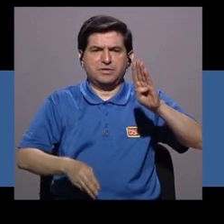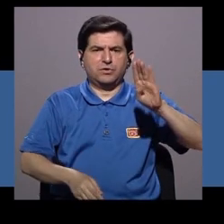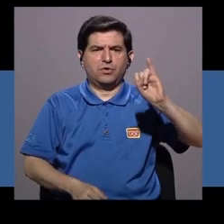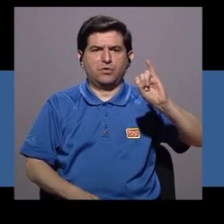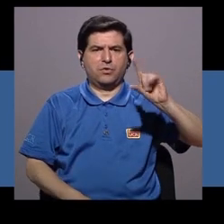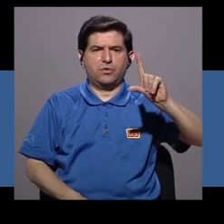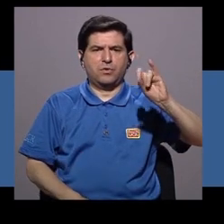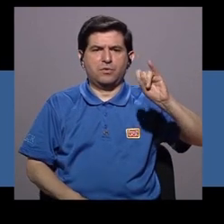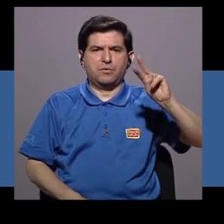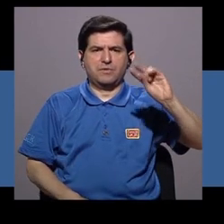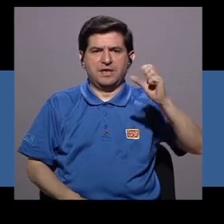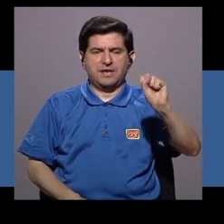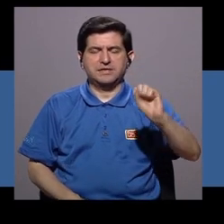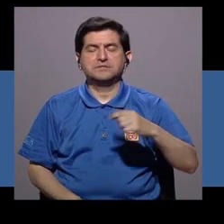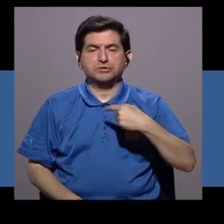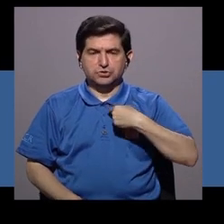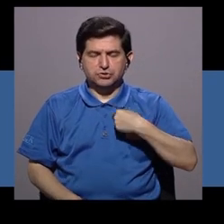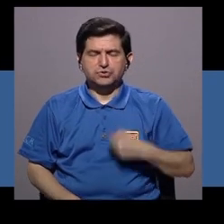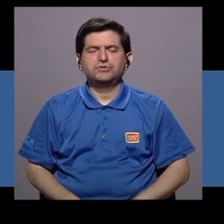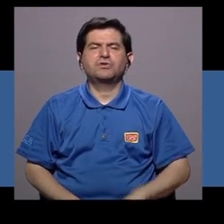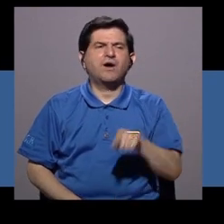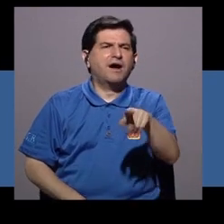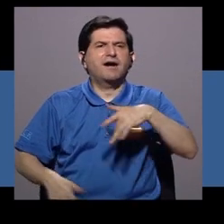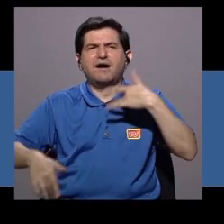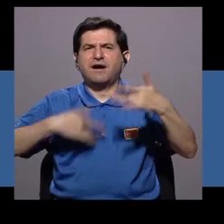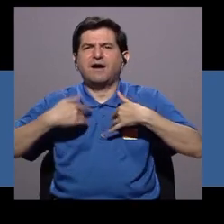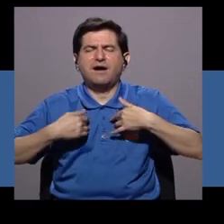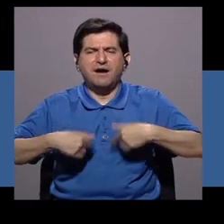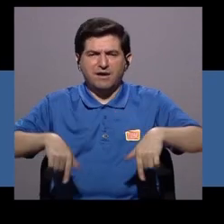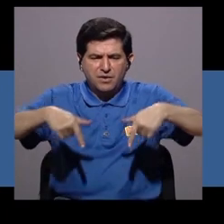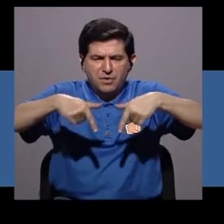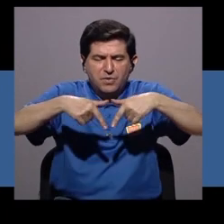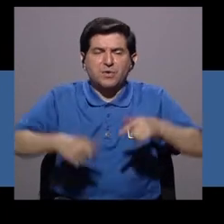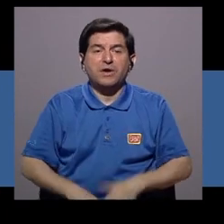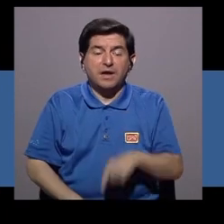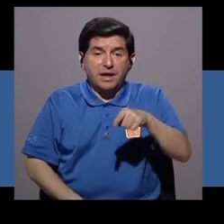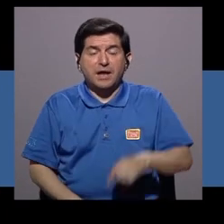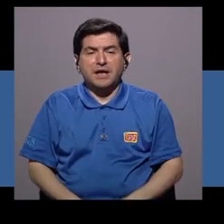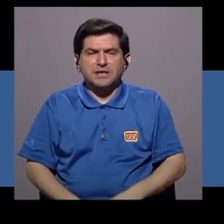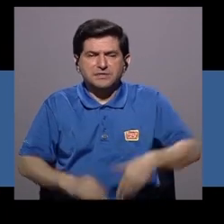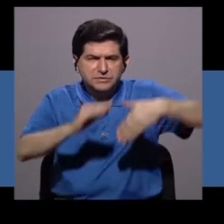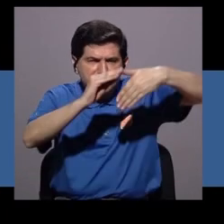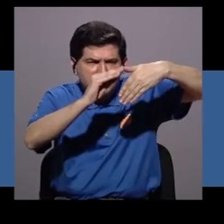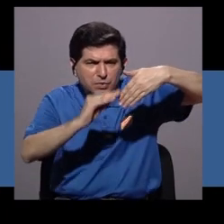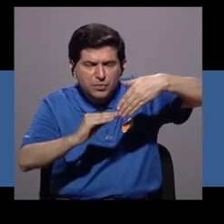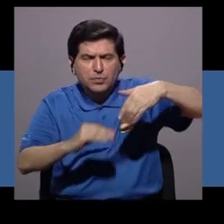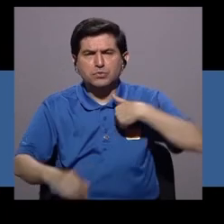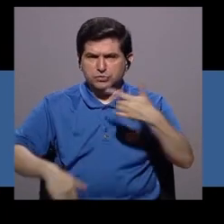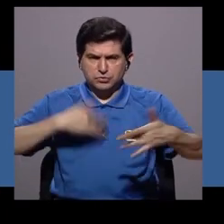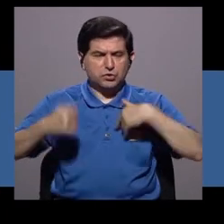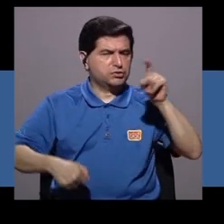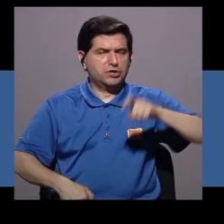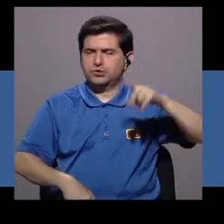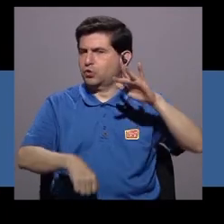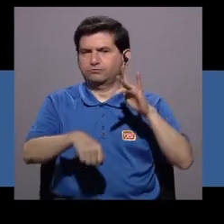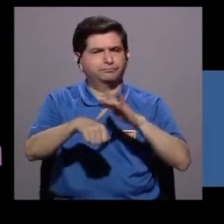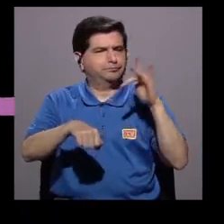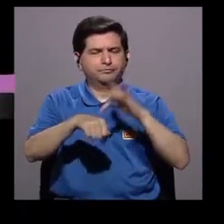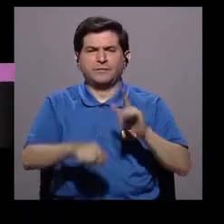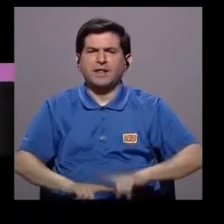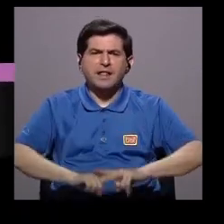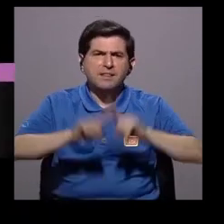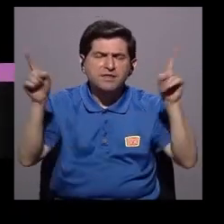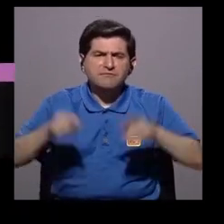Billings, que se basa simplemente en la sensación que yo tengo en el área genital. Ese moco cervical que baja, yo lo siento aunque no lo vaya a tocar.